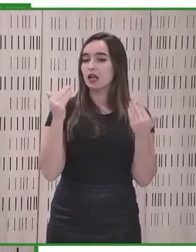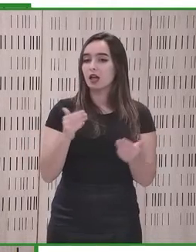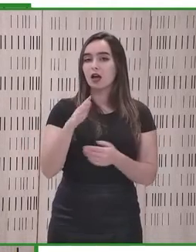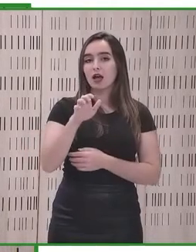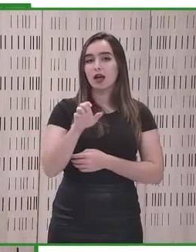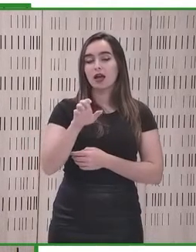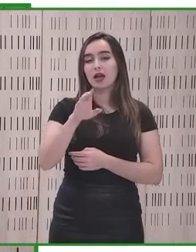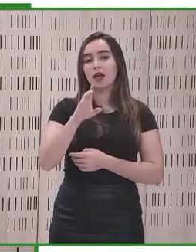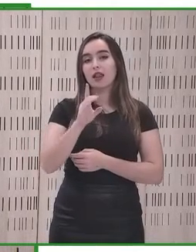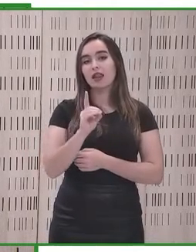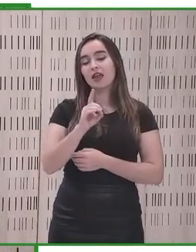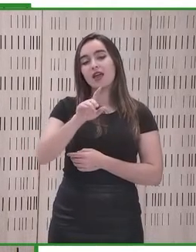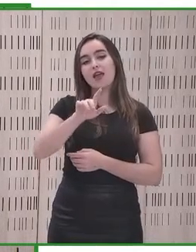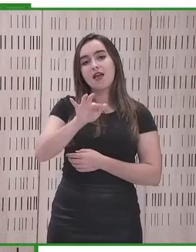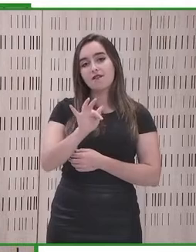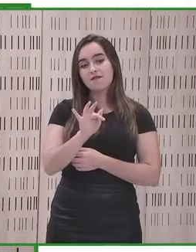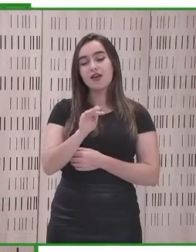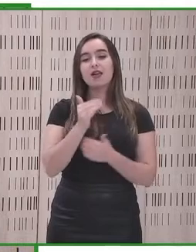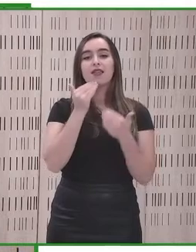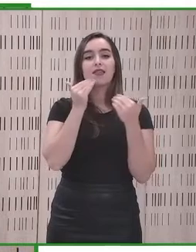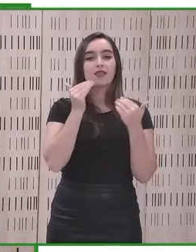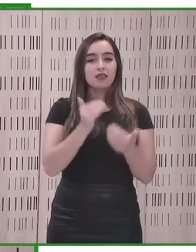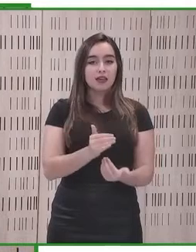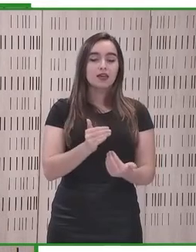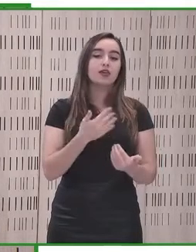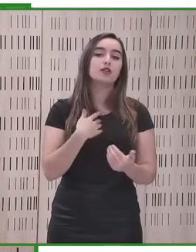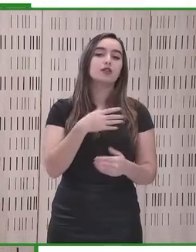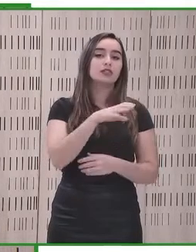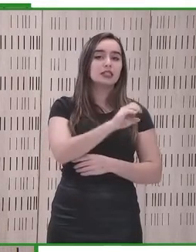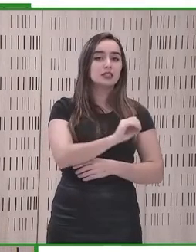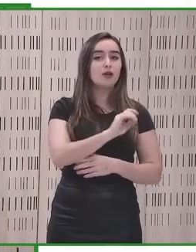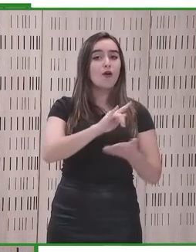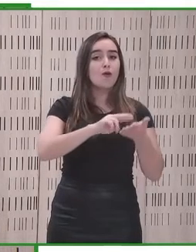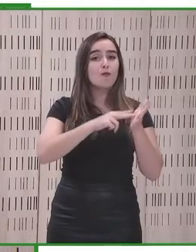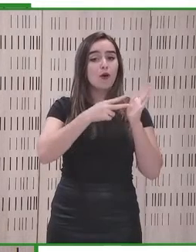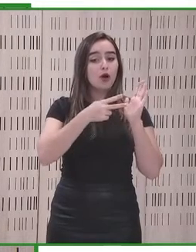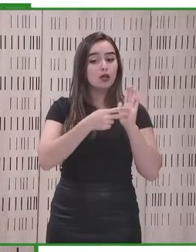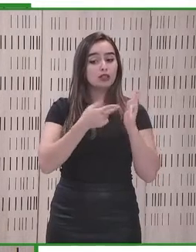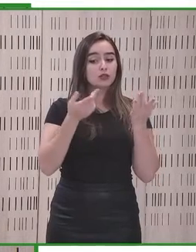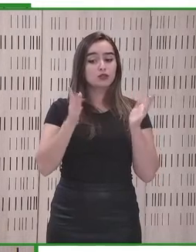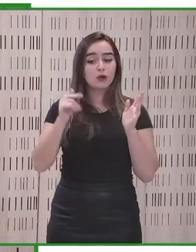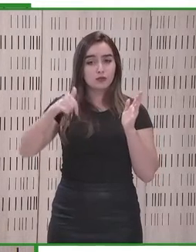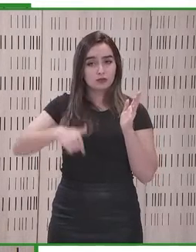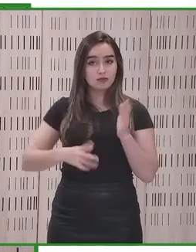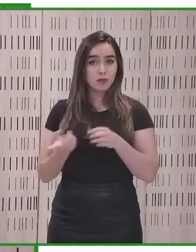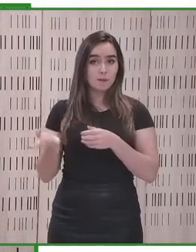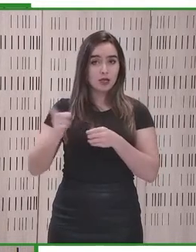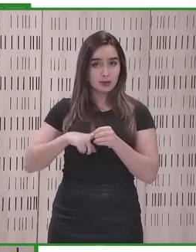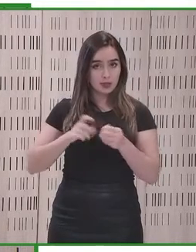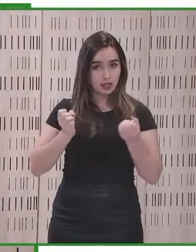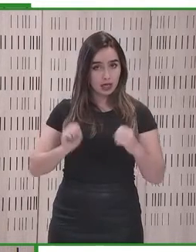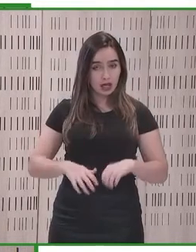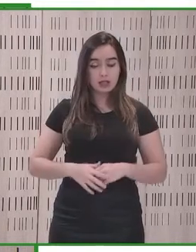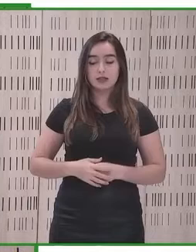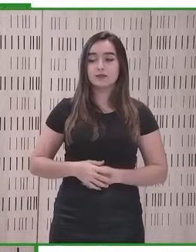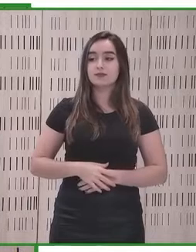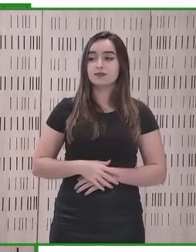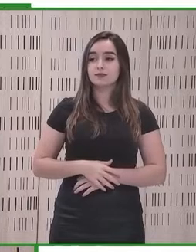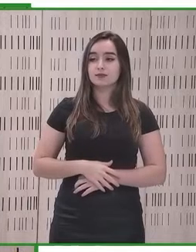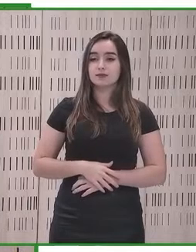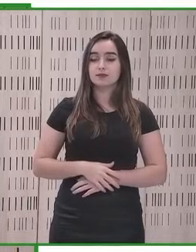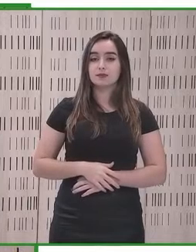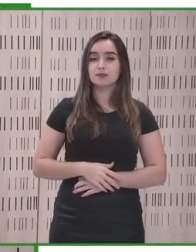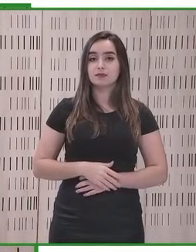a Ciro Project por invitarnos a participar en esta importante conferencia. Me han pedido ustedes que